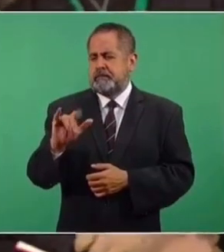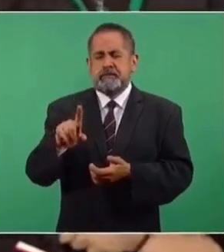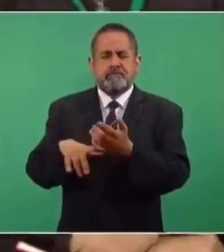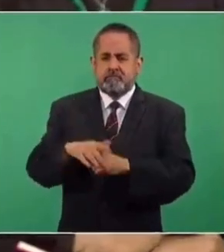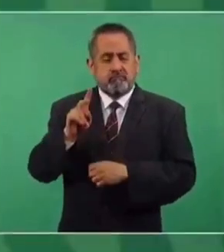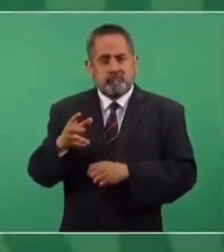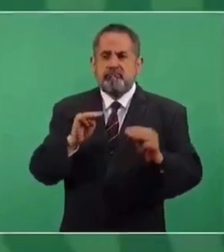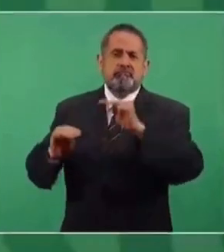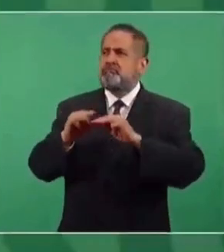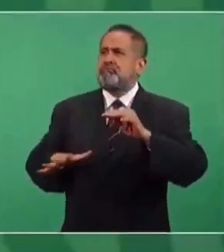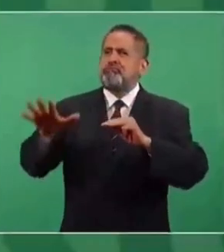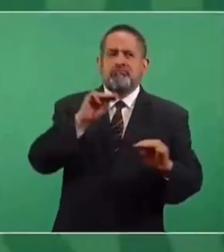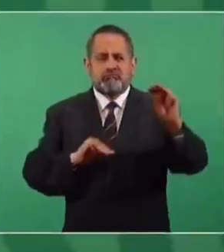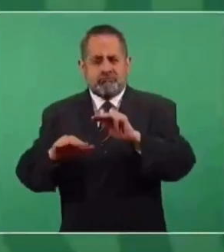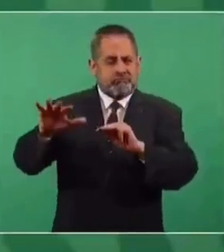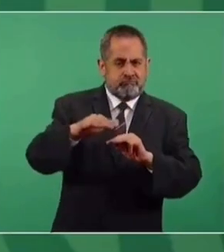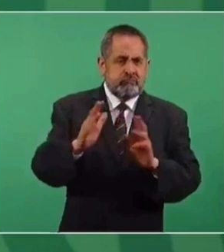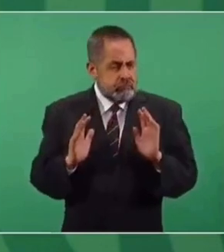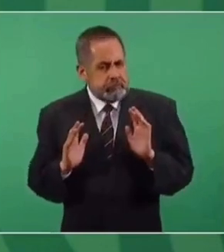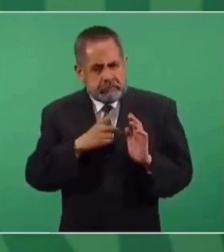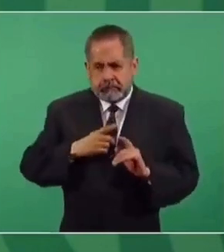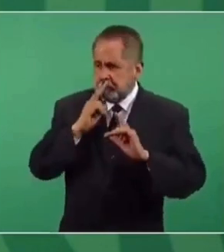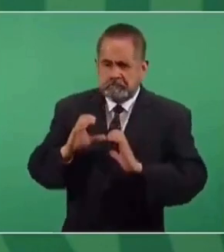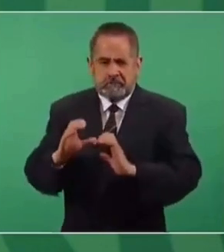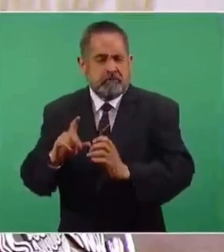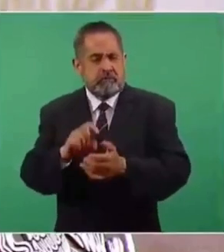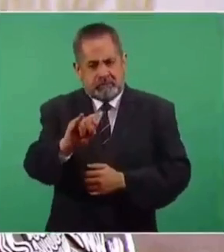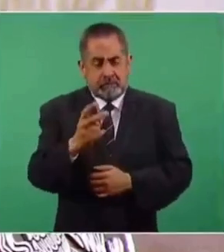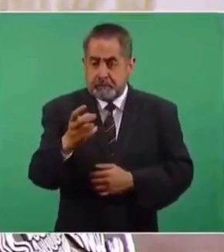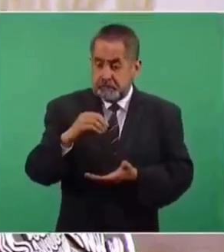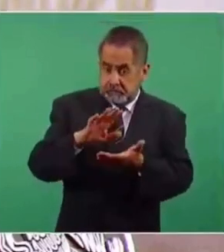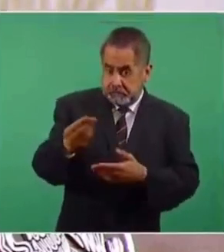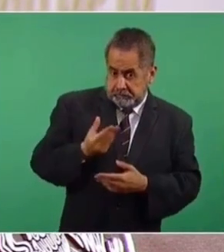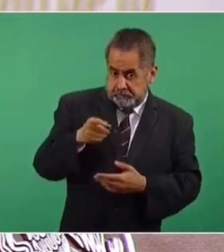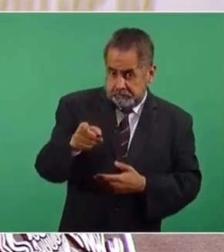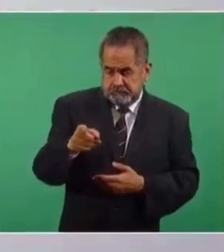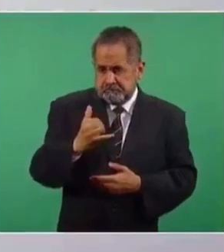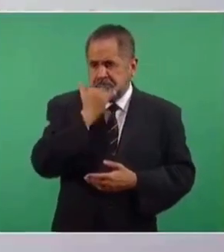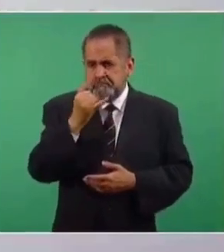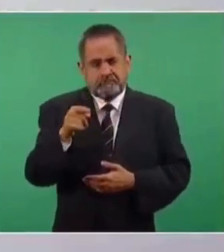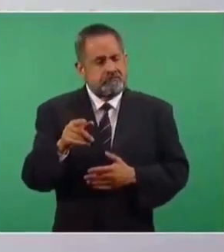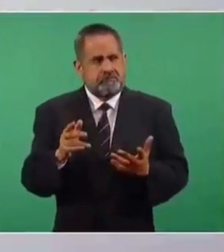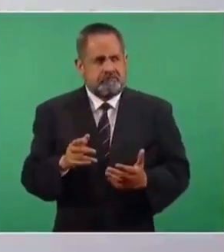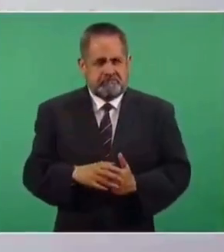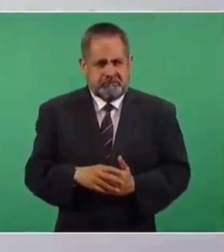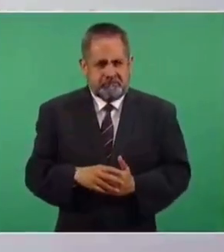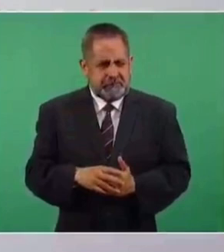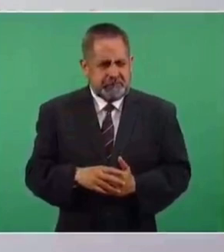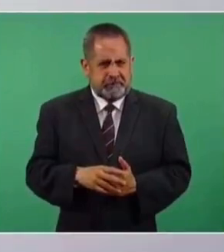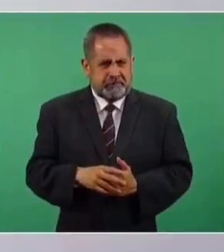es monte alto lo que hay y desde luego hay que cuidarlo, pero ese dato es erróneo, es decir, no